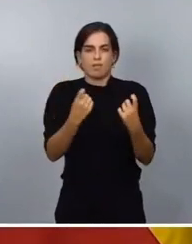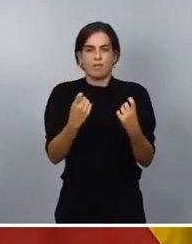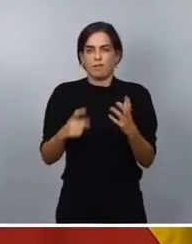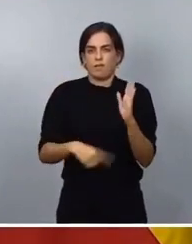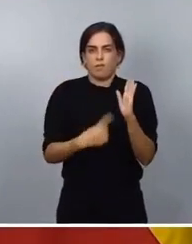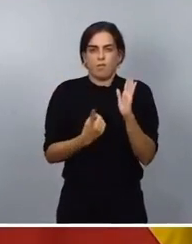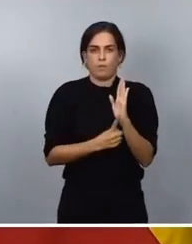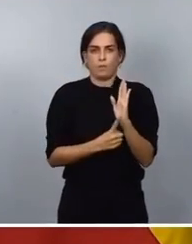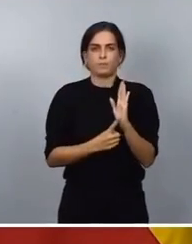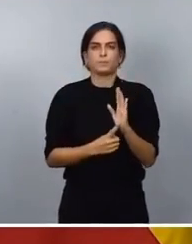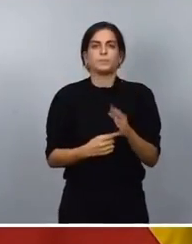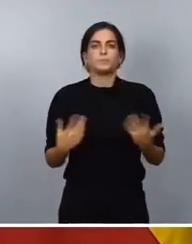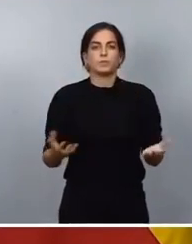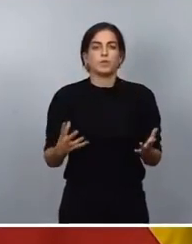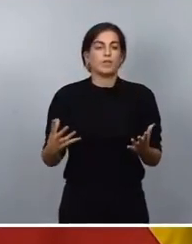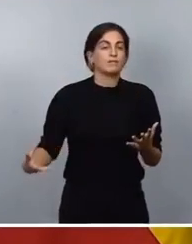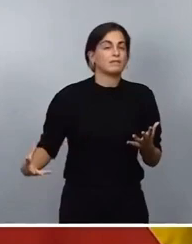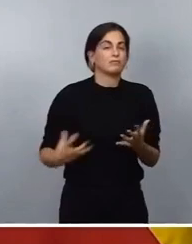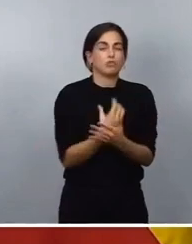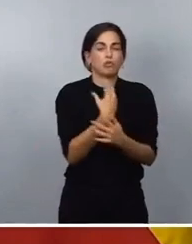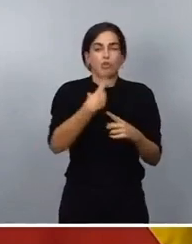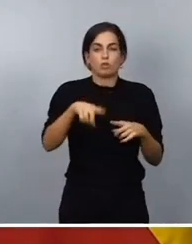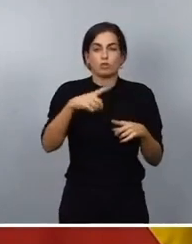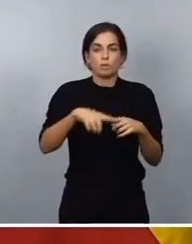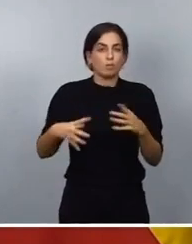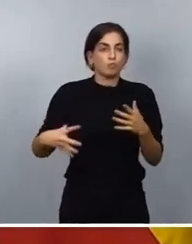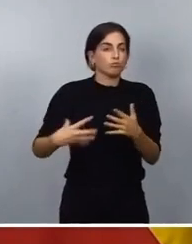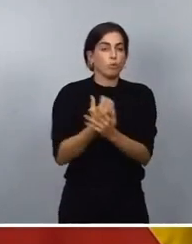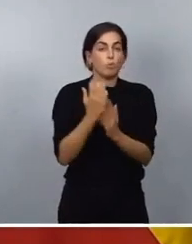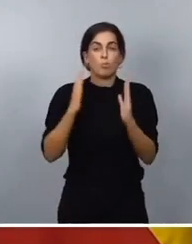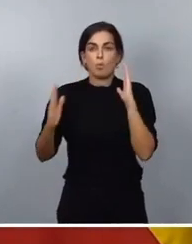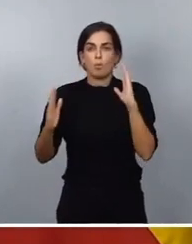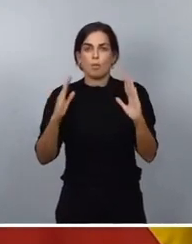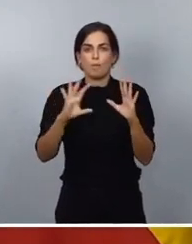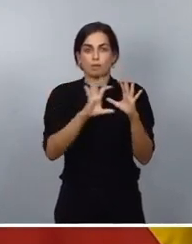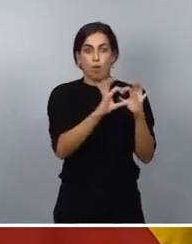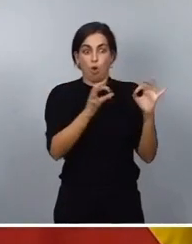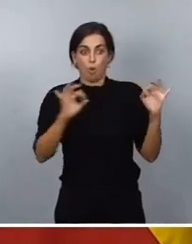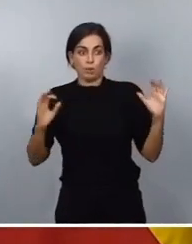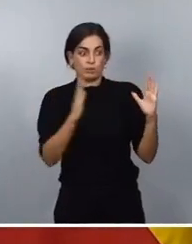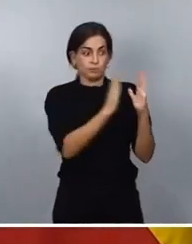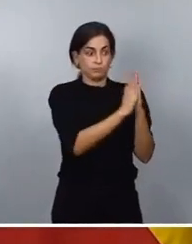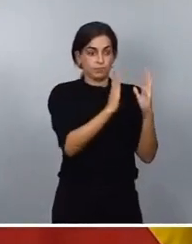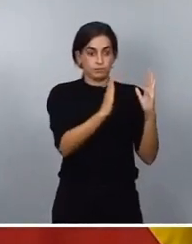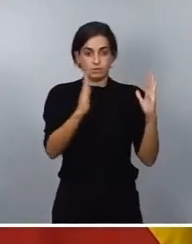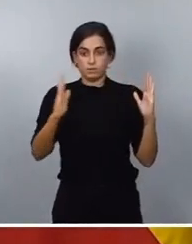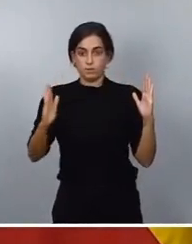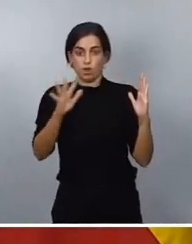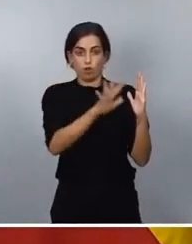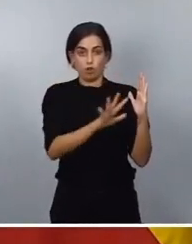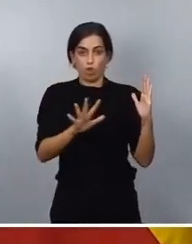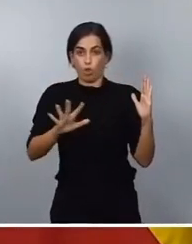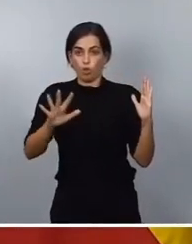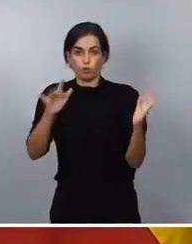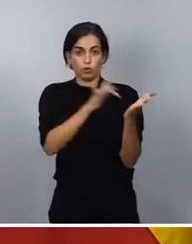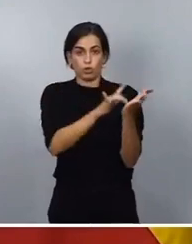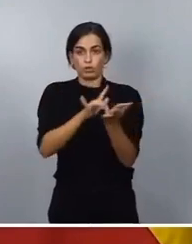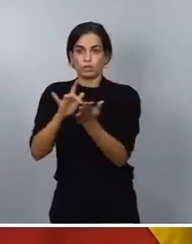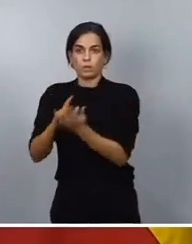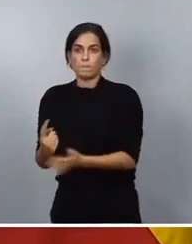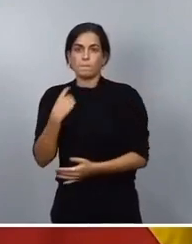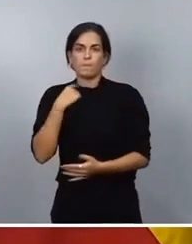todos los elementos, en todos los momentos de la cadena, en todos los eslabones, no se produzcan pérdidas, no se produzca